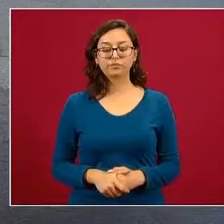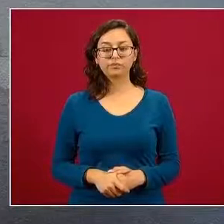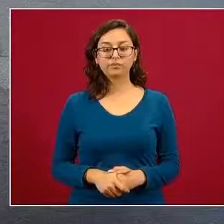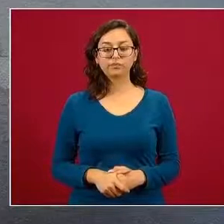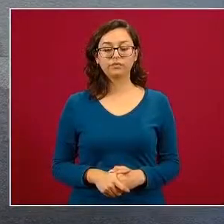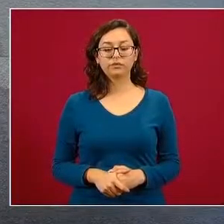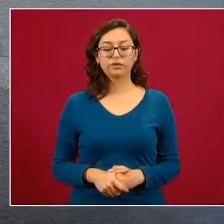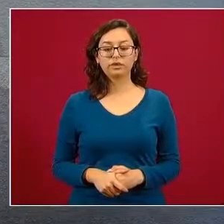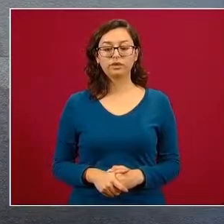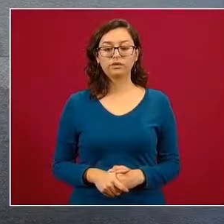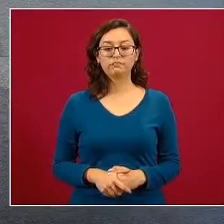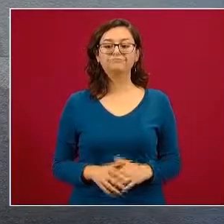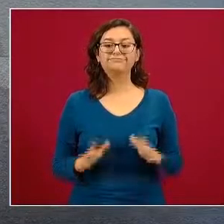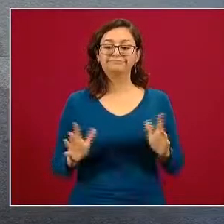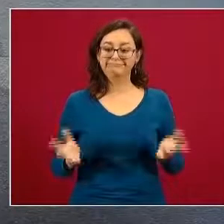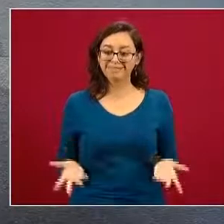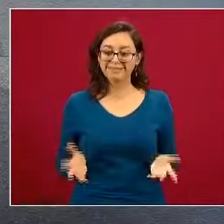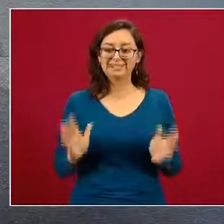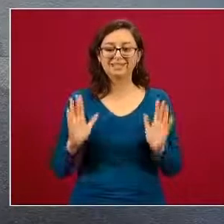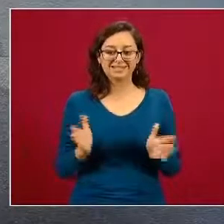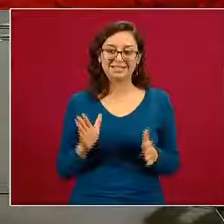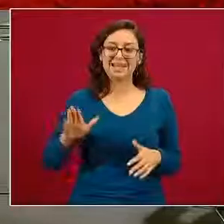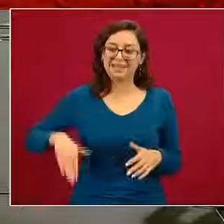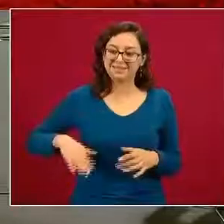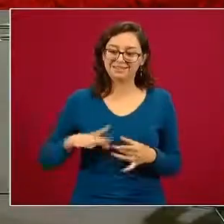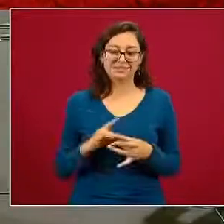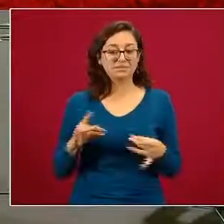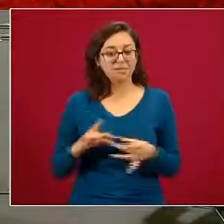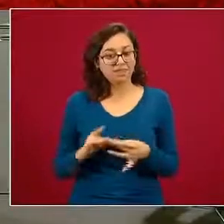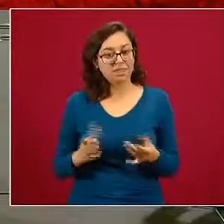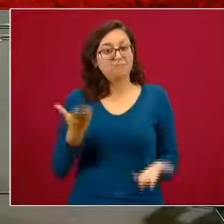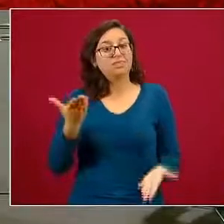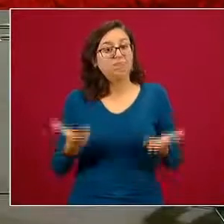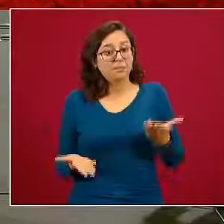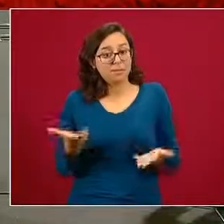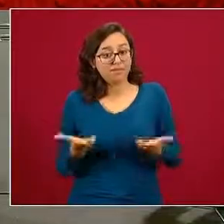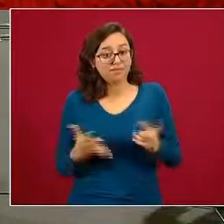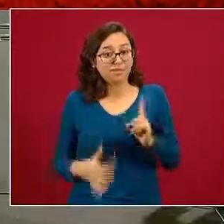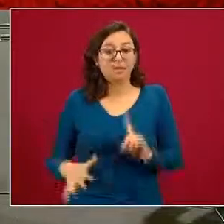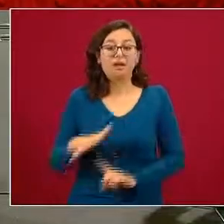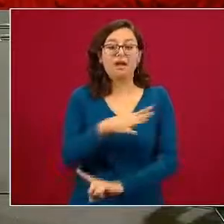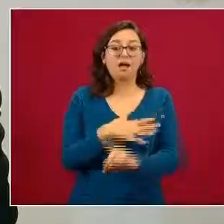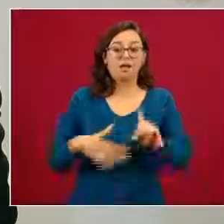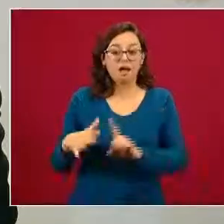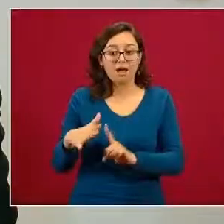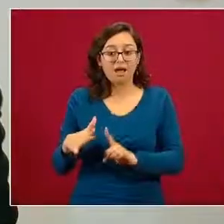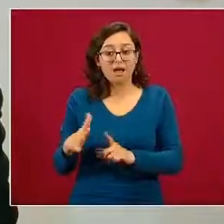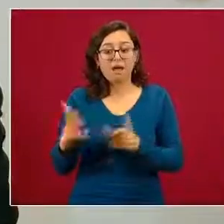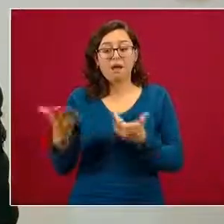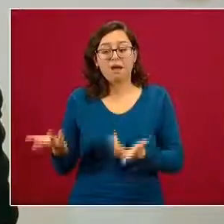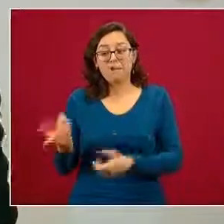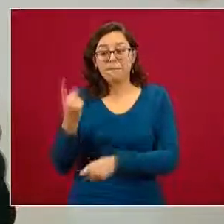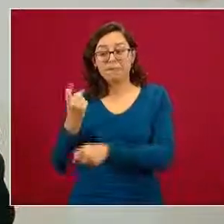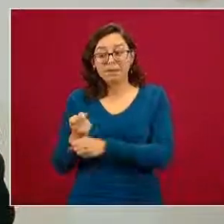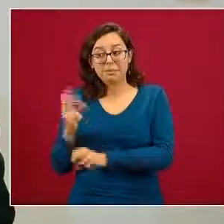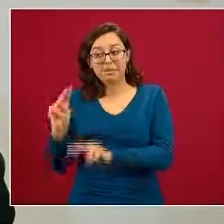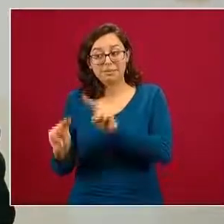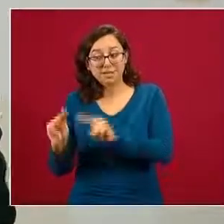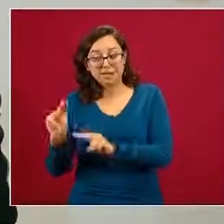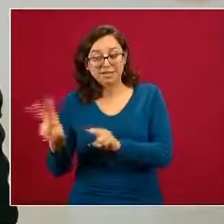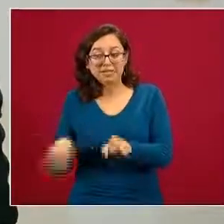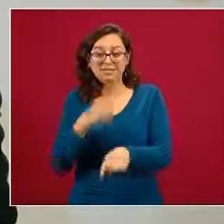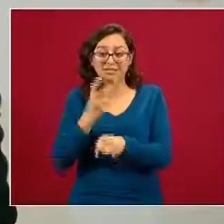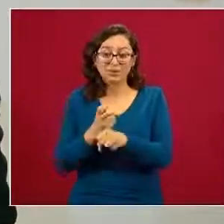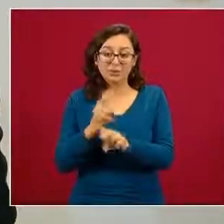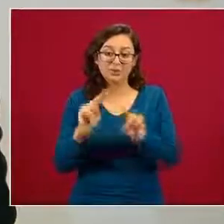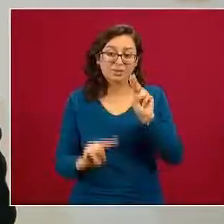le decía que depende de en qué lugar esté y si lo pide a qué nivel de atención si lo pide en un primer nivel de atención si lo pide en